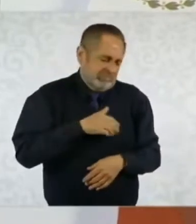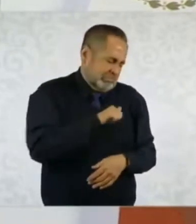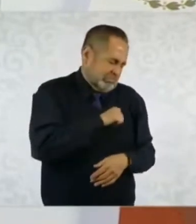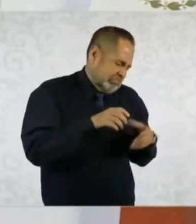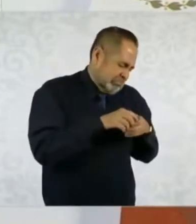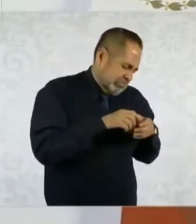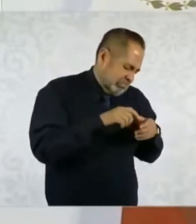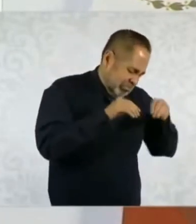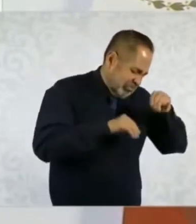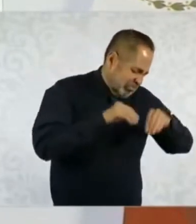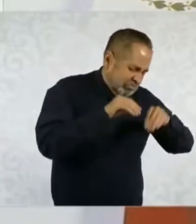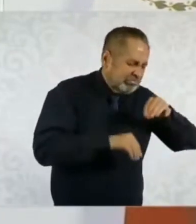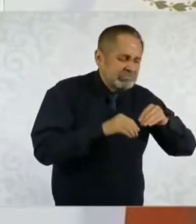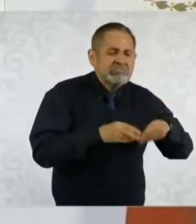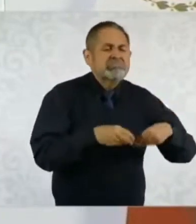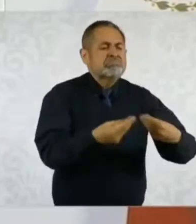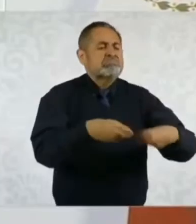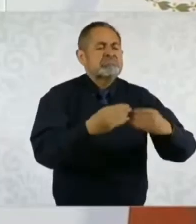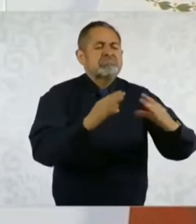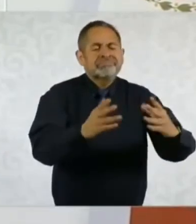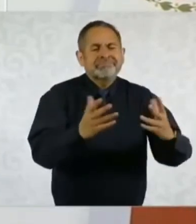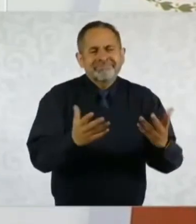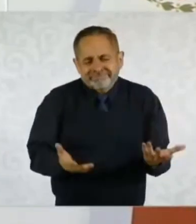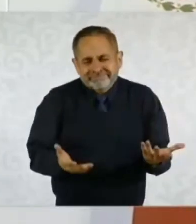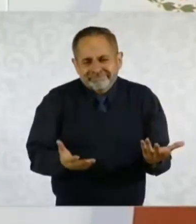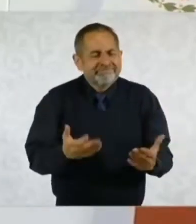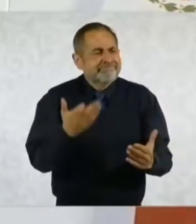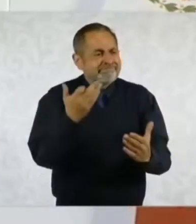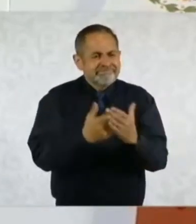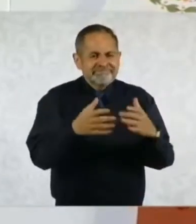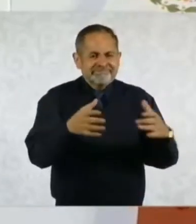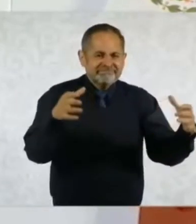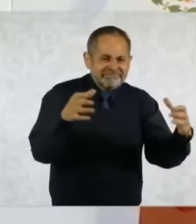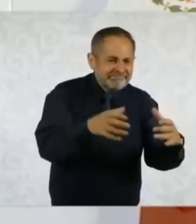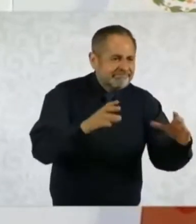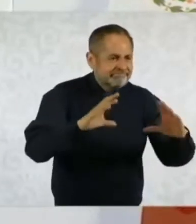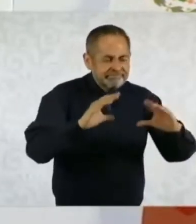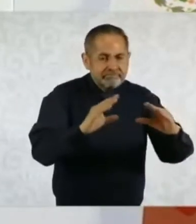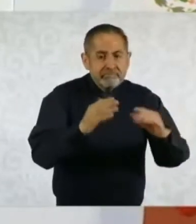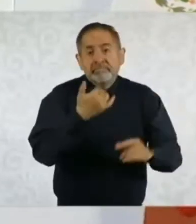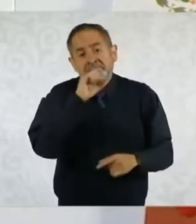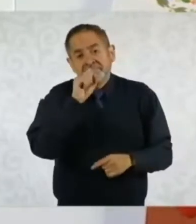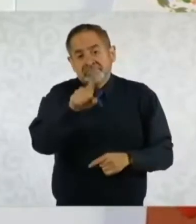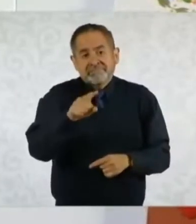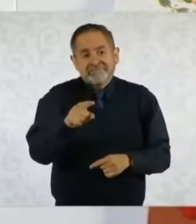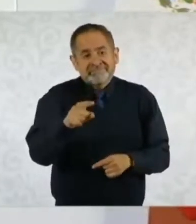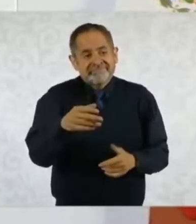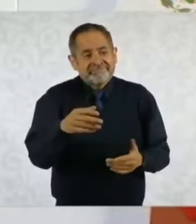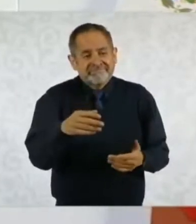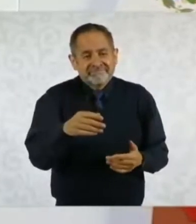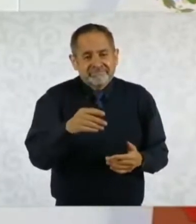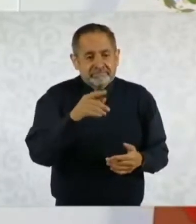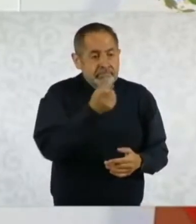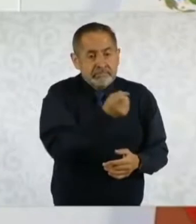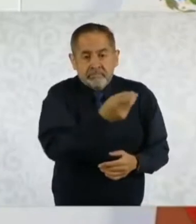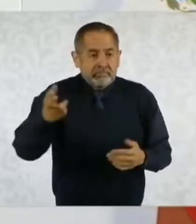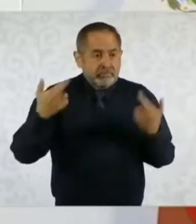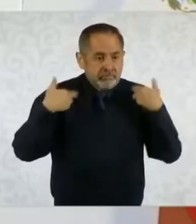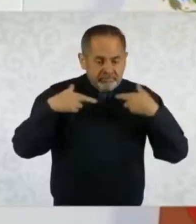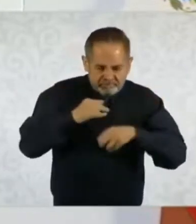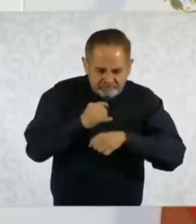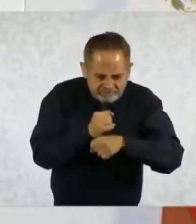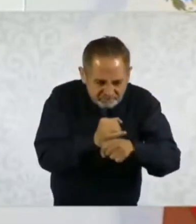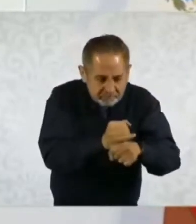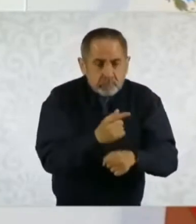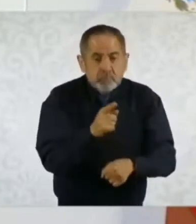la academia, los salarios de los profesores, investigadores, investigadoras,